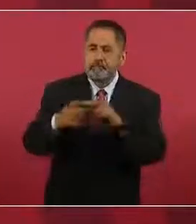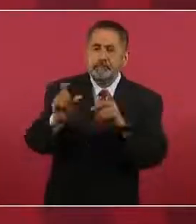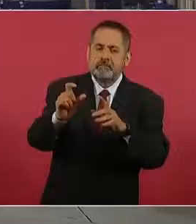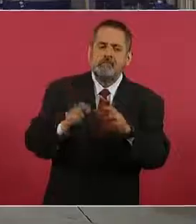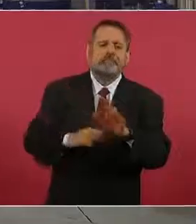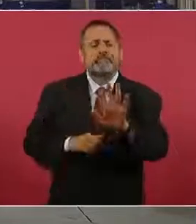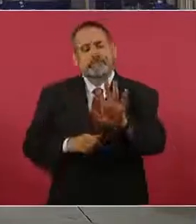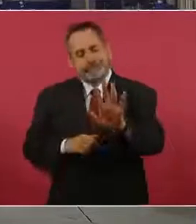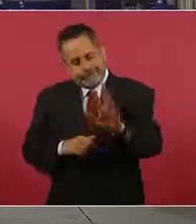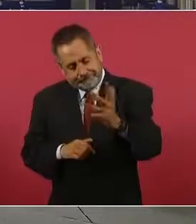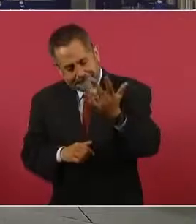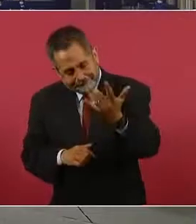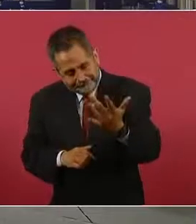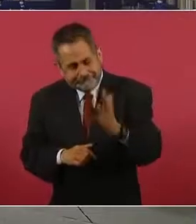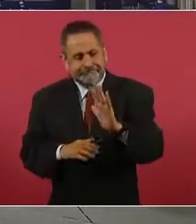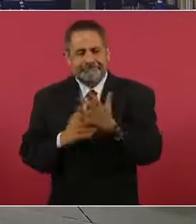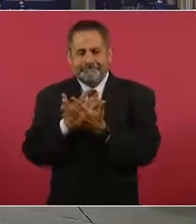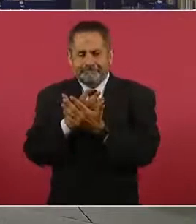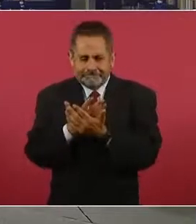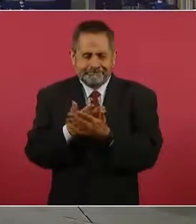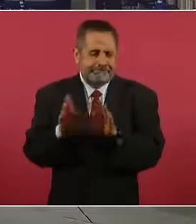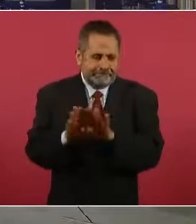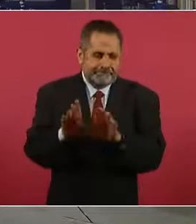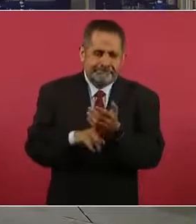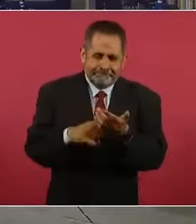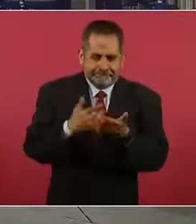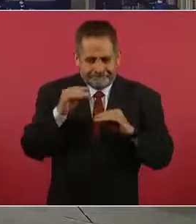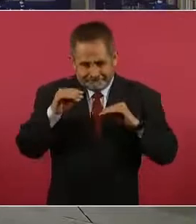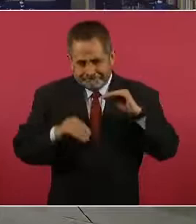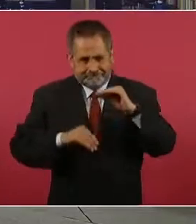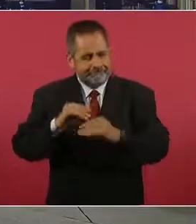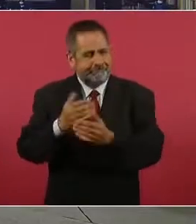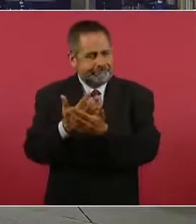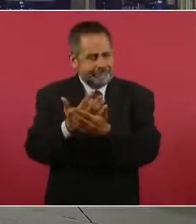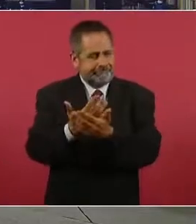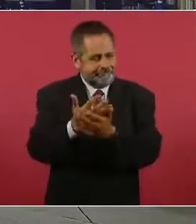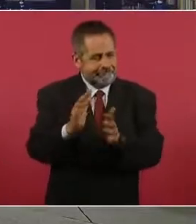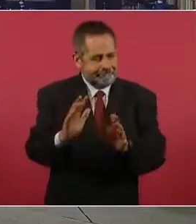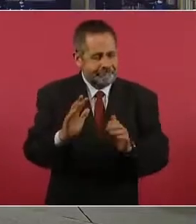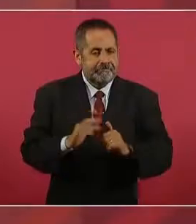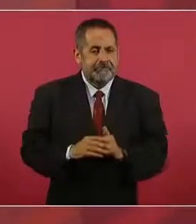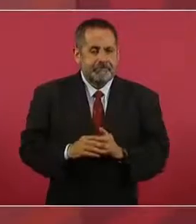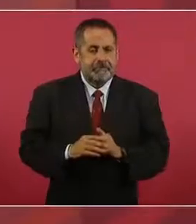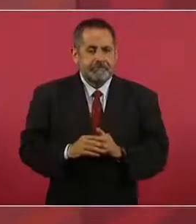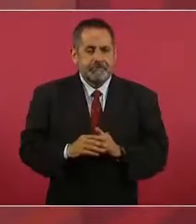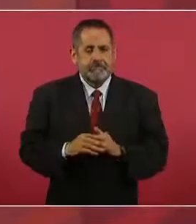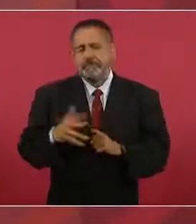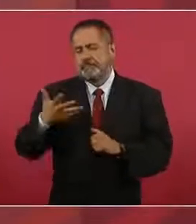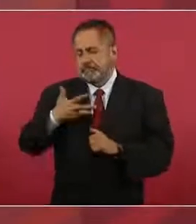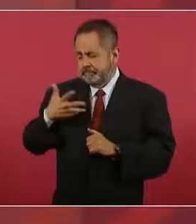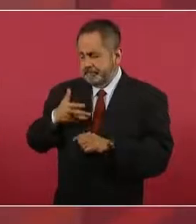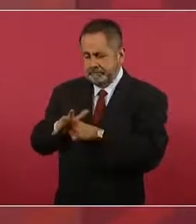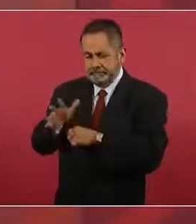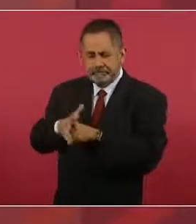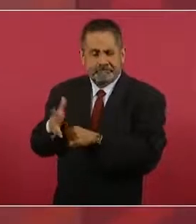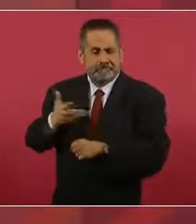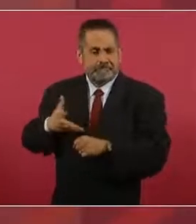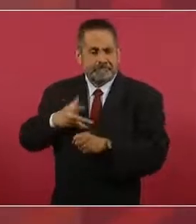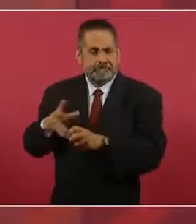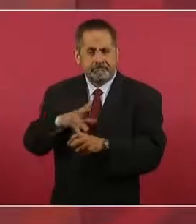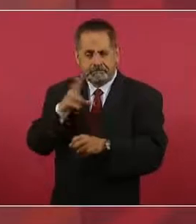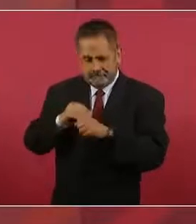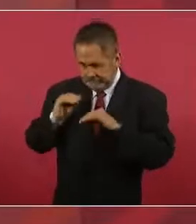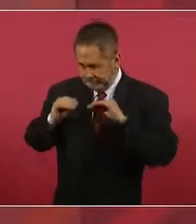Ahí vamos, si es que ya tenemos todo, es